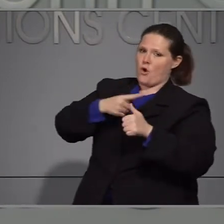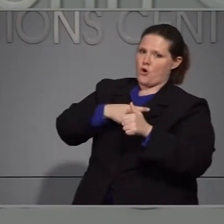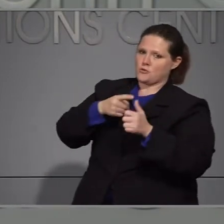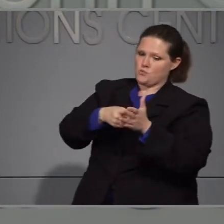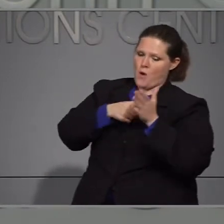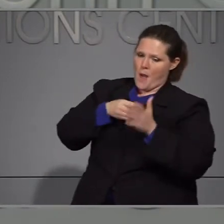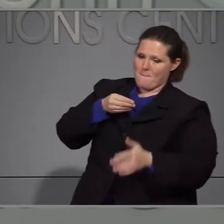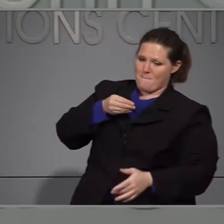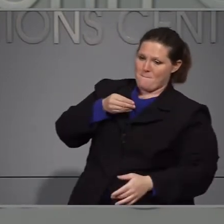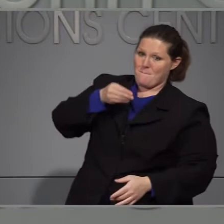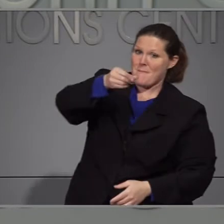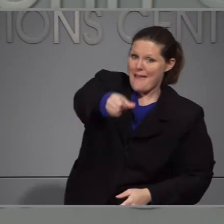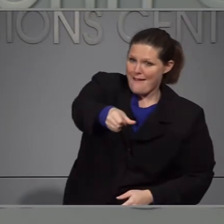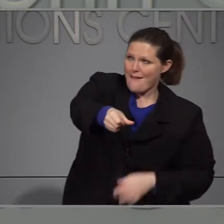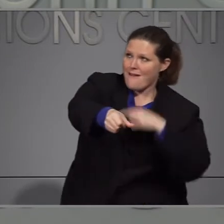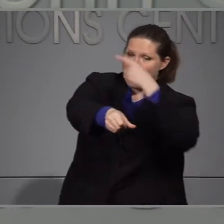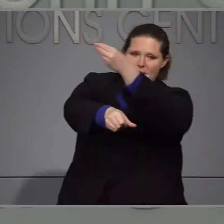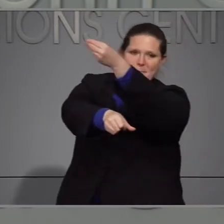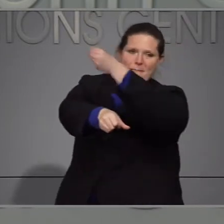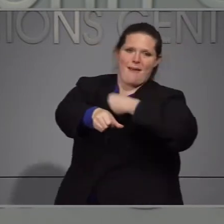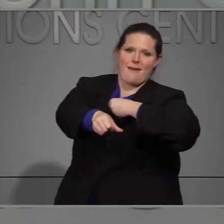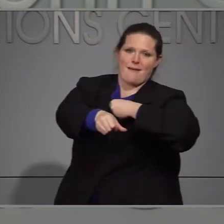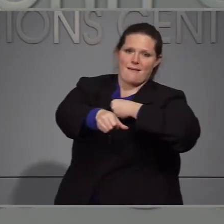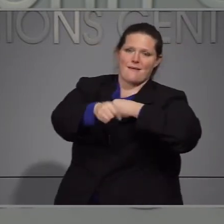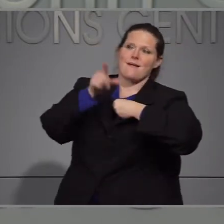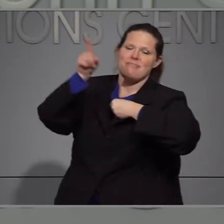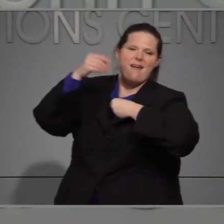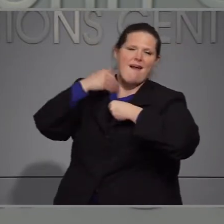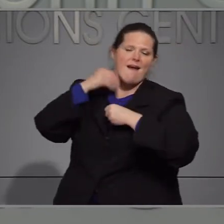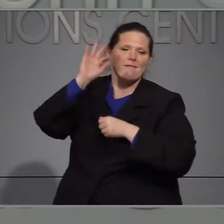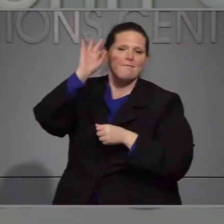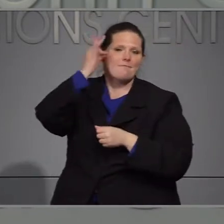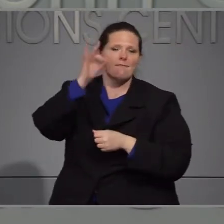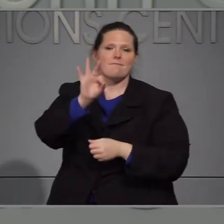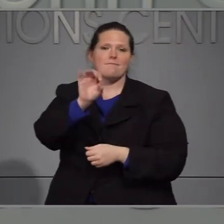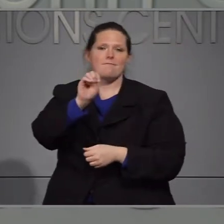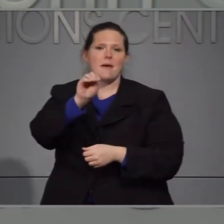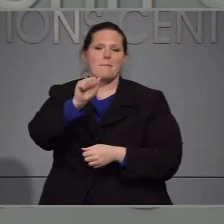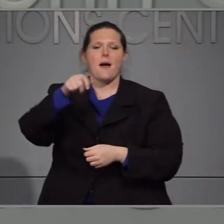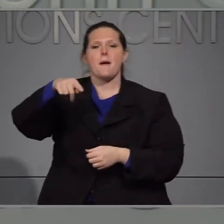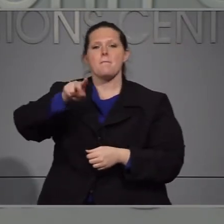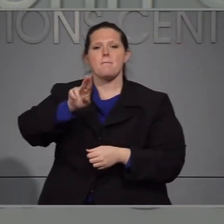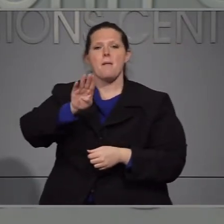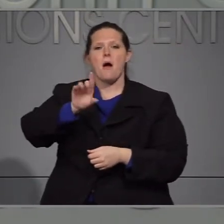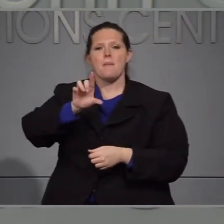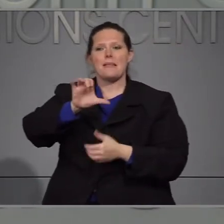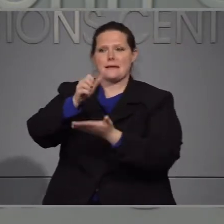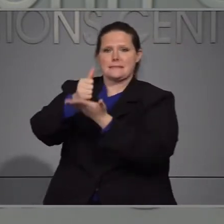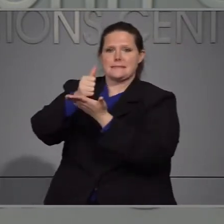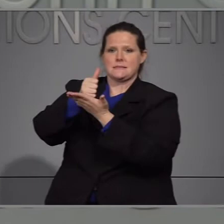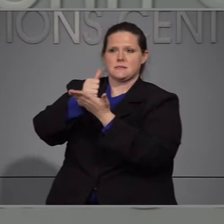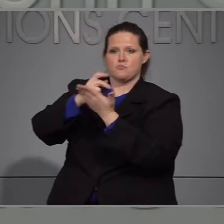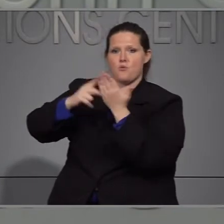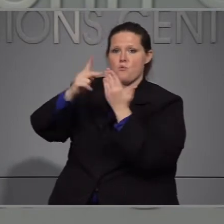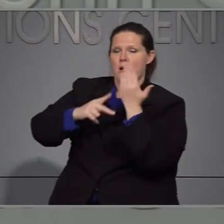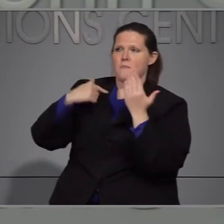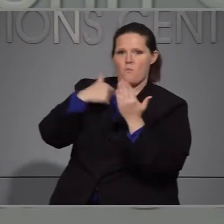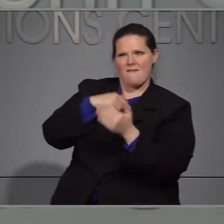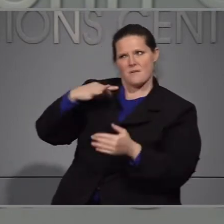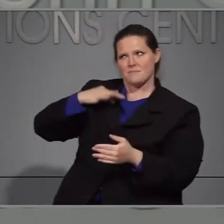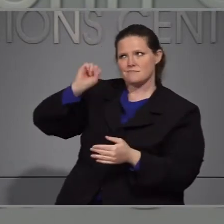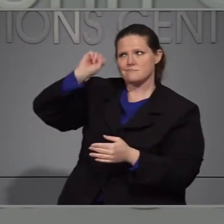en las en los hoteles primero los gobiernos locales tienen que pagar por esos costos y luego recibir